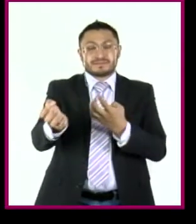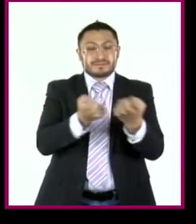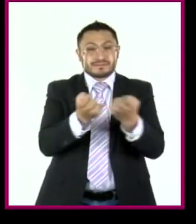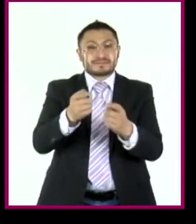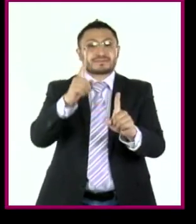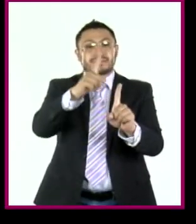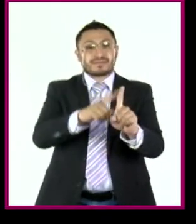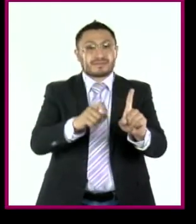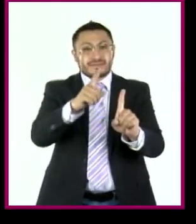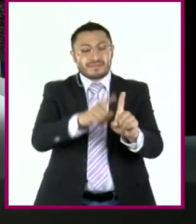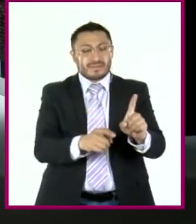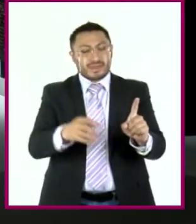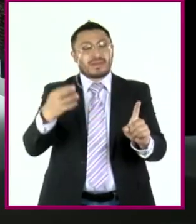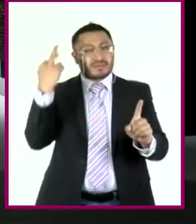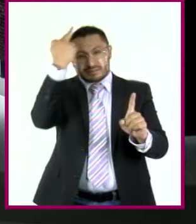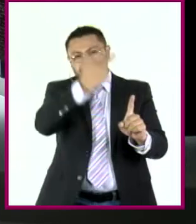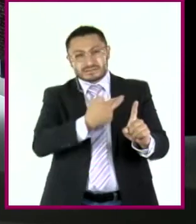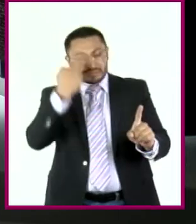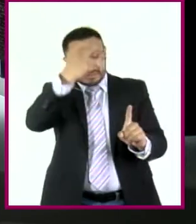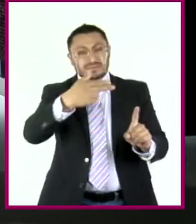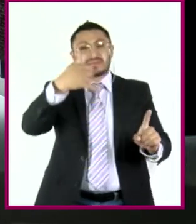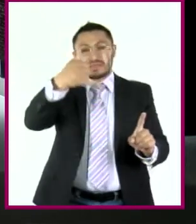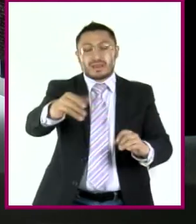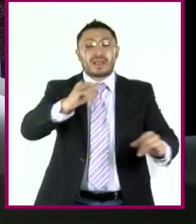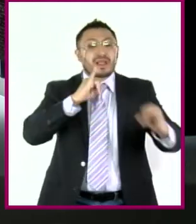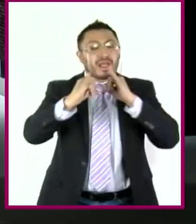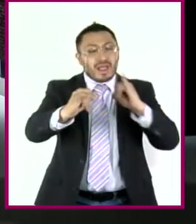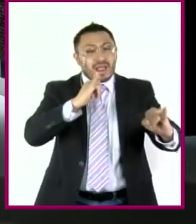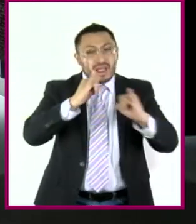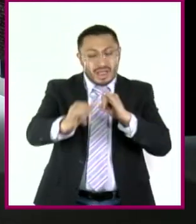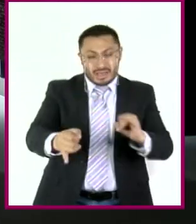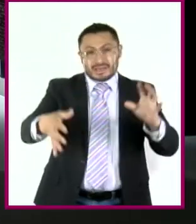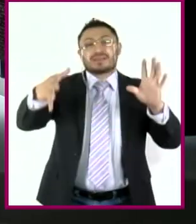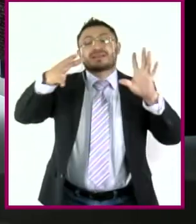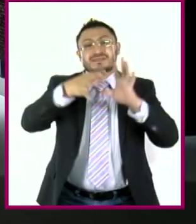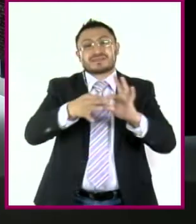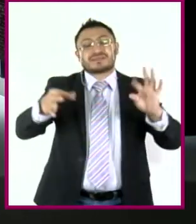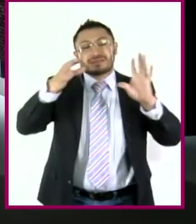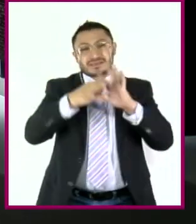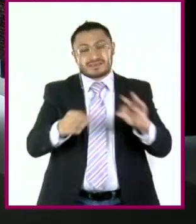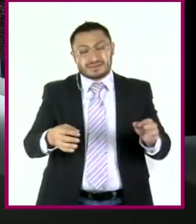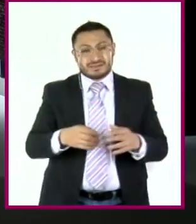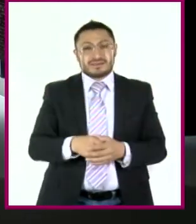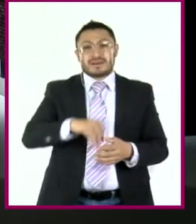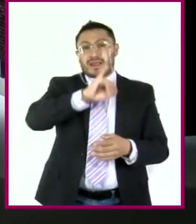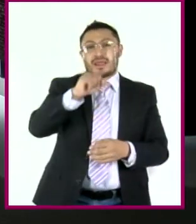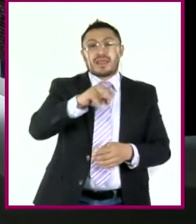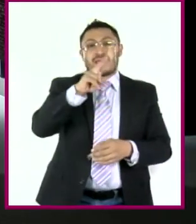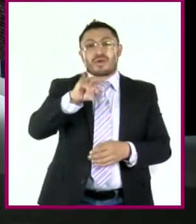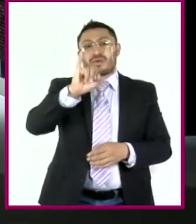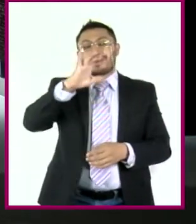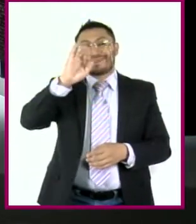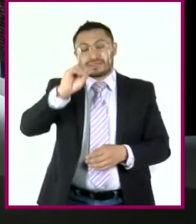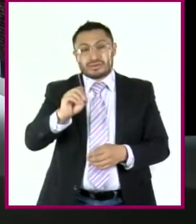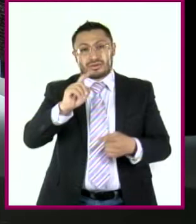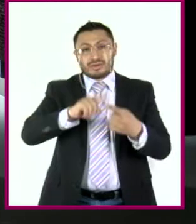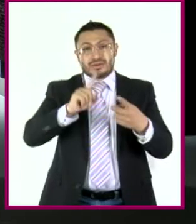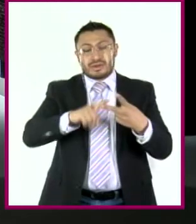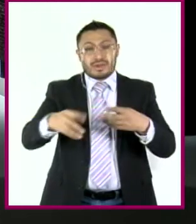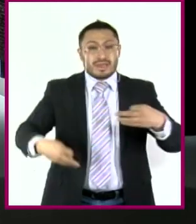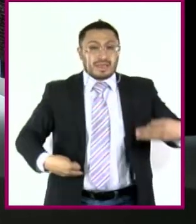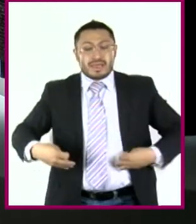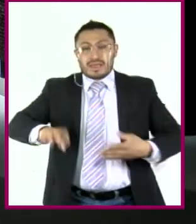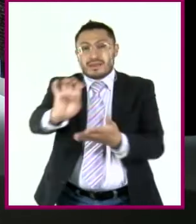interpretación. A las cuales se les ha dado las siguientes aplicaciones. Juicio, puesta en escena y